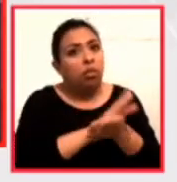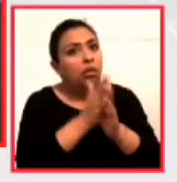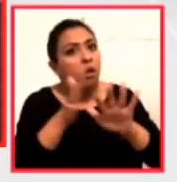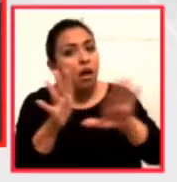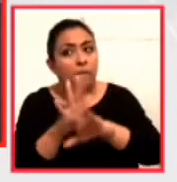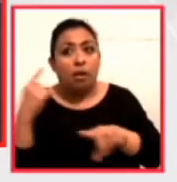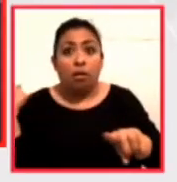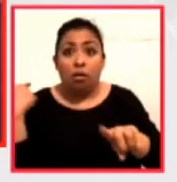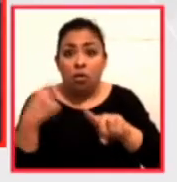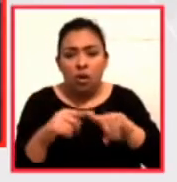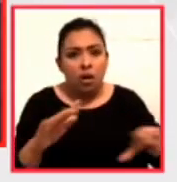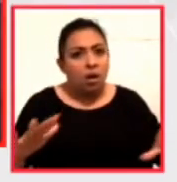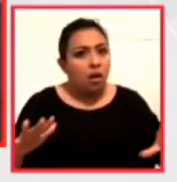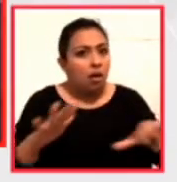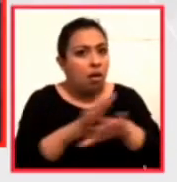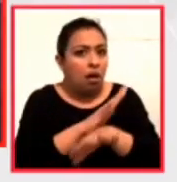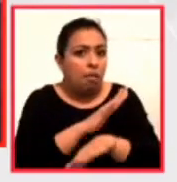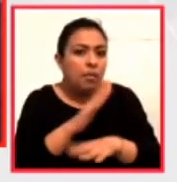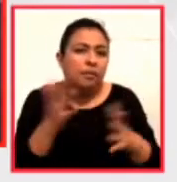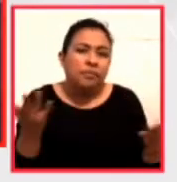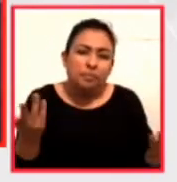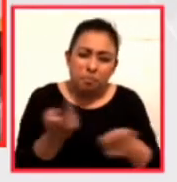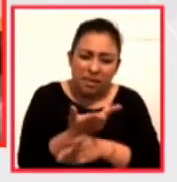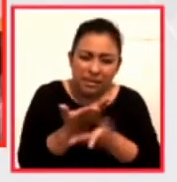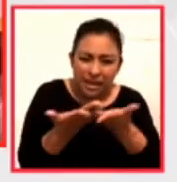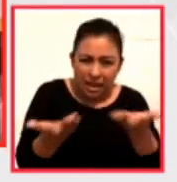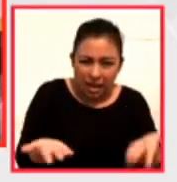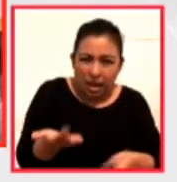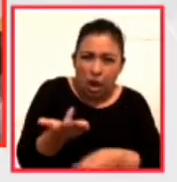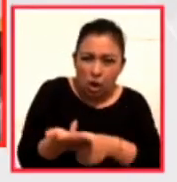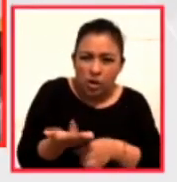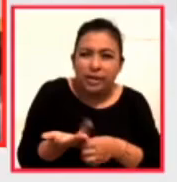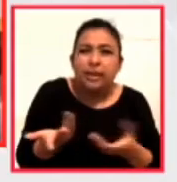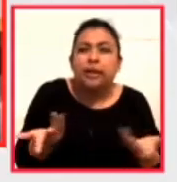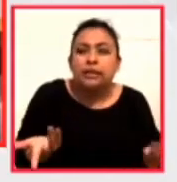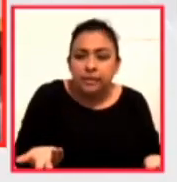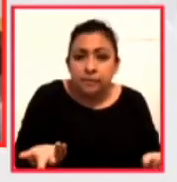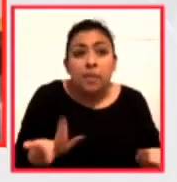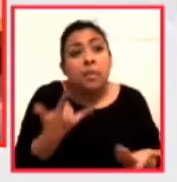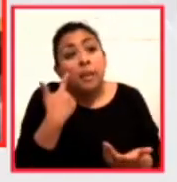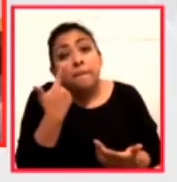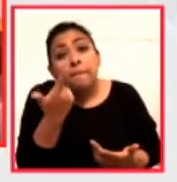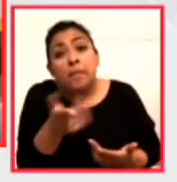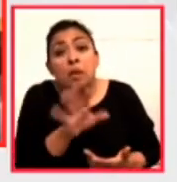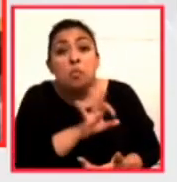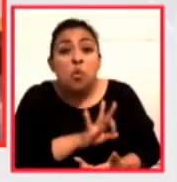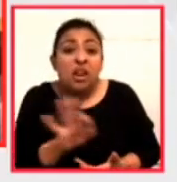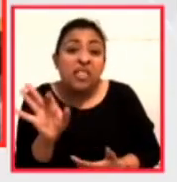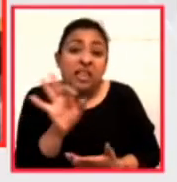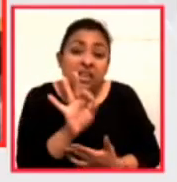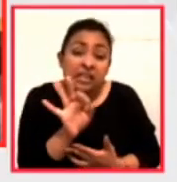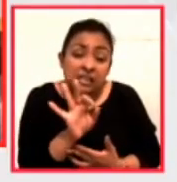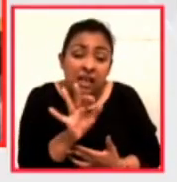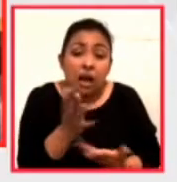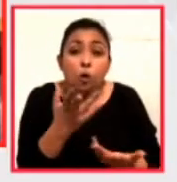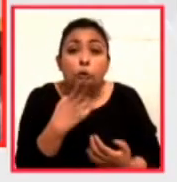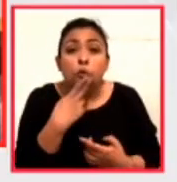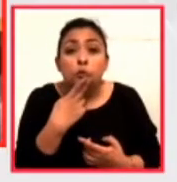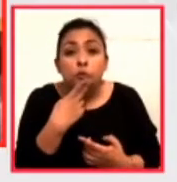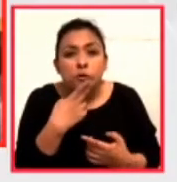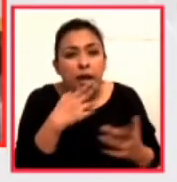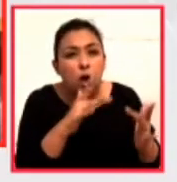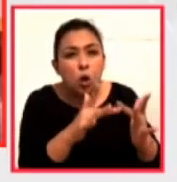fecha. Lo que está sucediendo en este momento es que estamos explorando la posibilidad de usar las